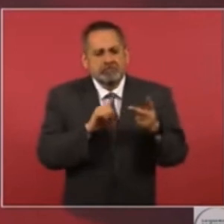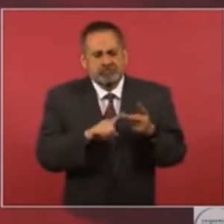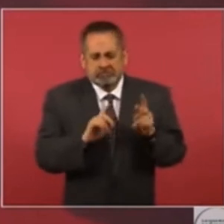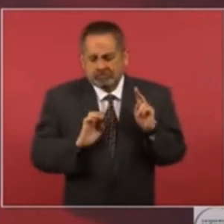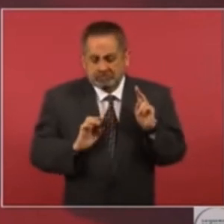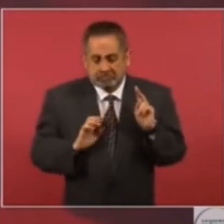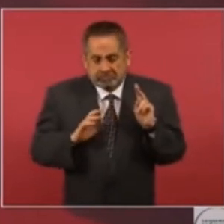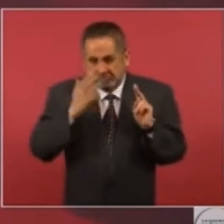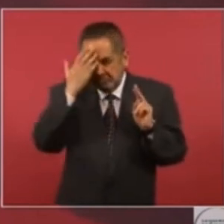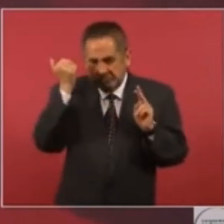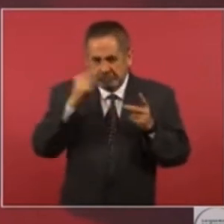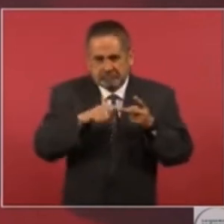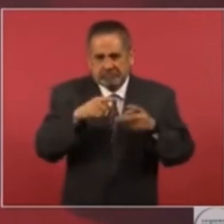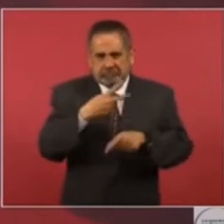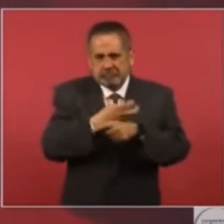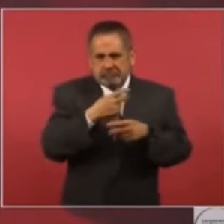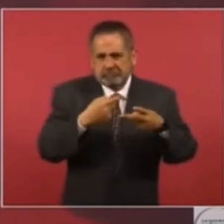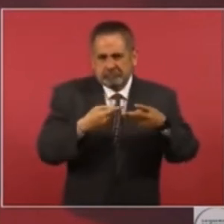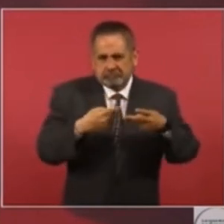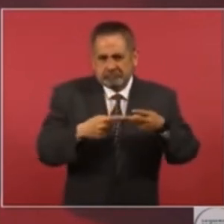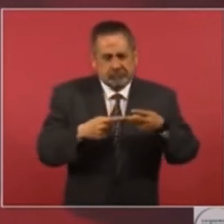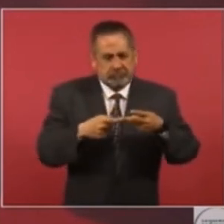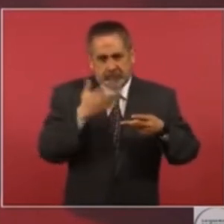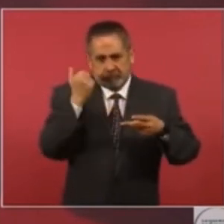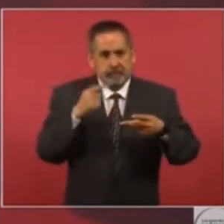banco que le sigue,